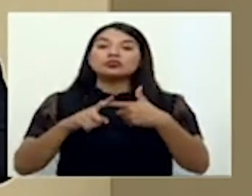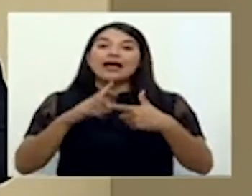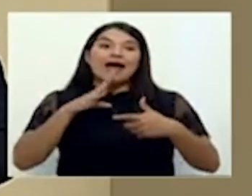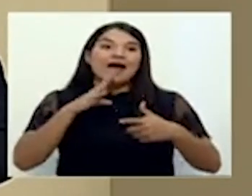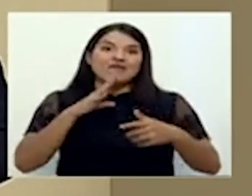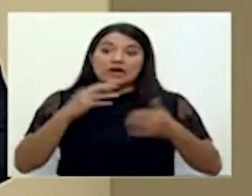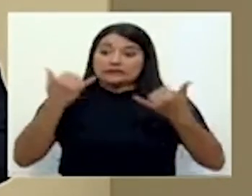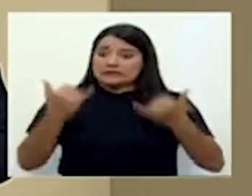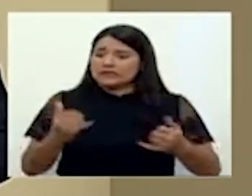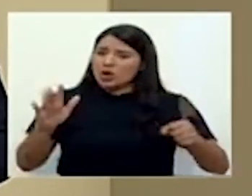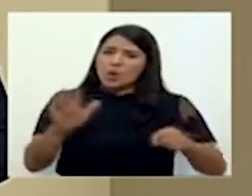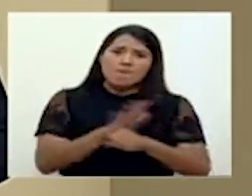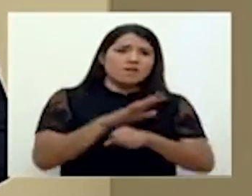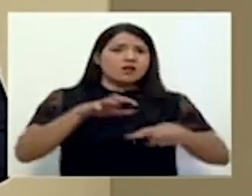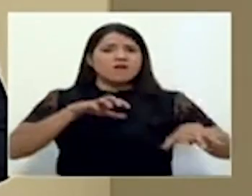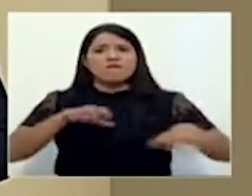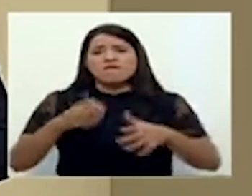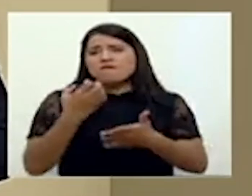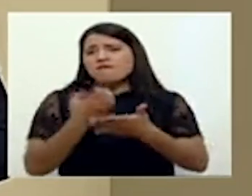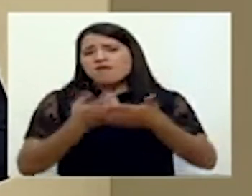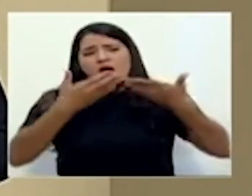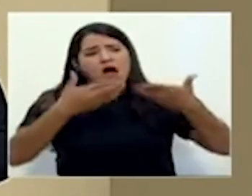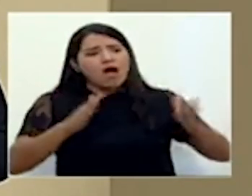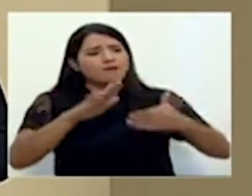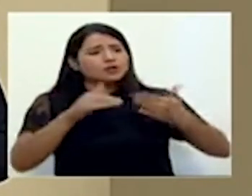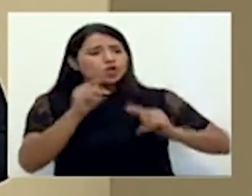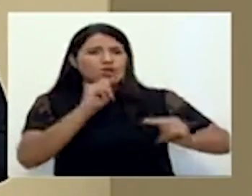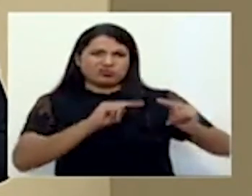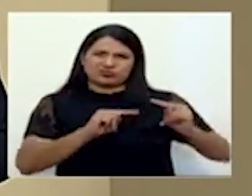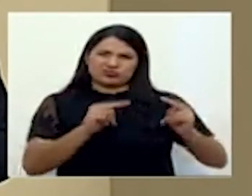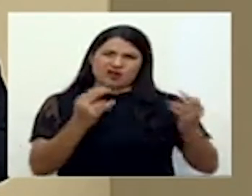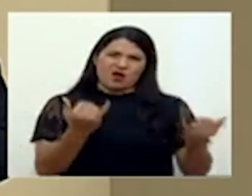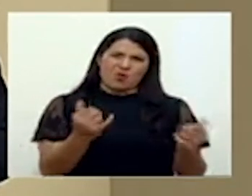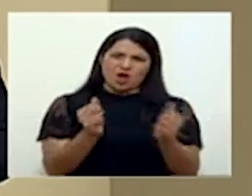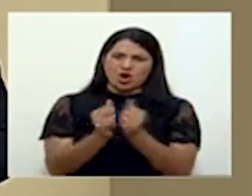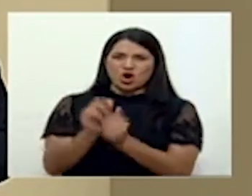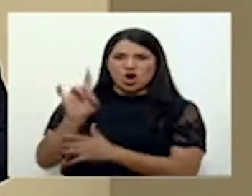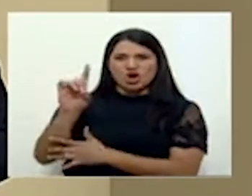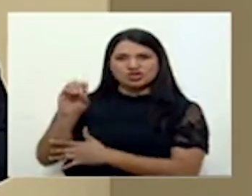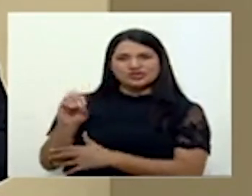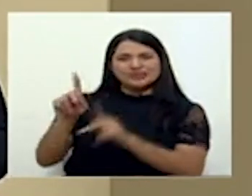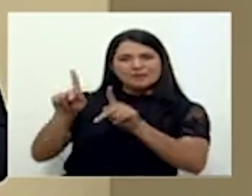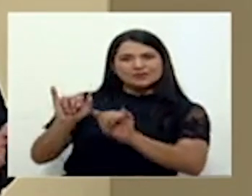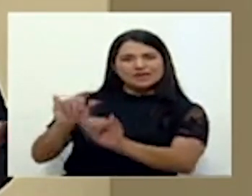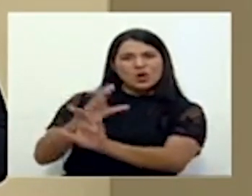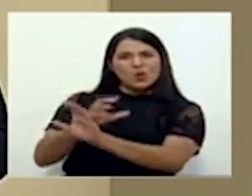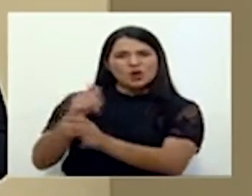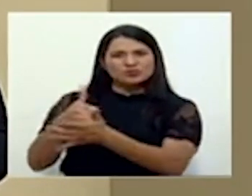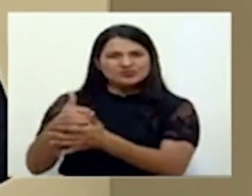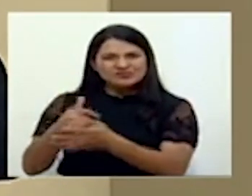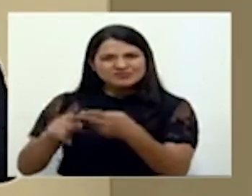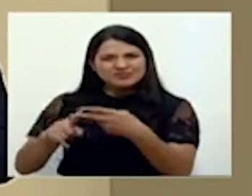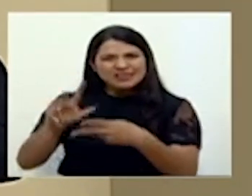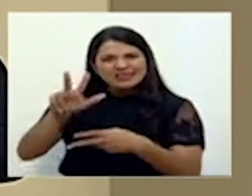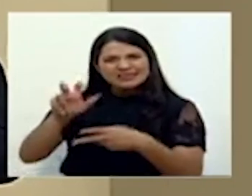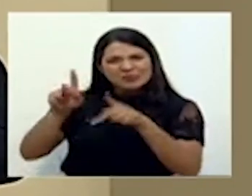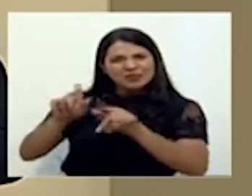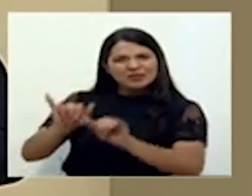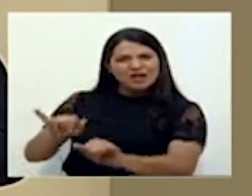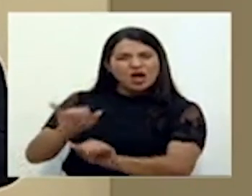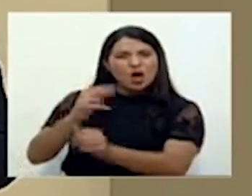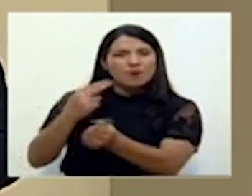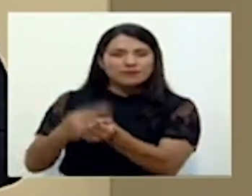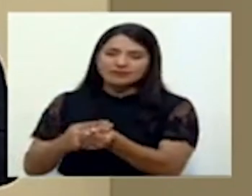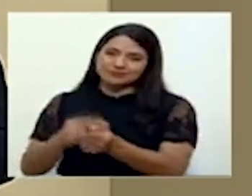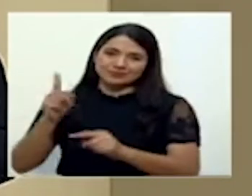toda la apertura, como usted indicaba, con 80 personas en cuidados intensivos y la cantidad de hospitalizados que tenemos, eso no es factible, tenemos que estar siempre